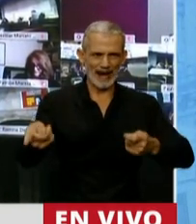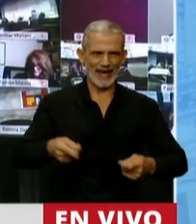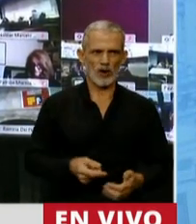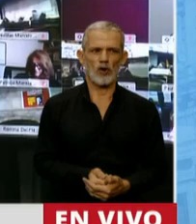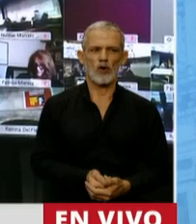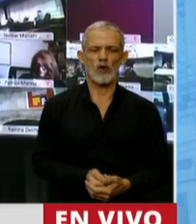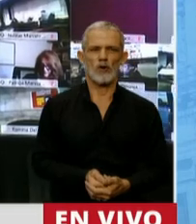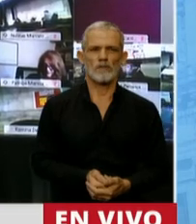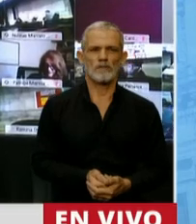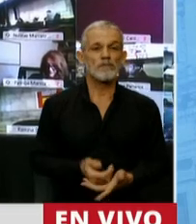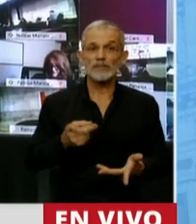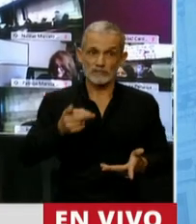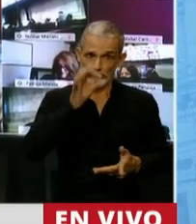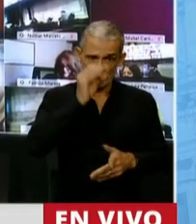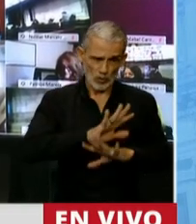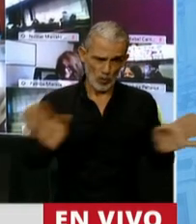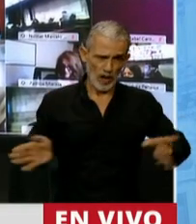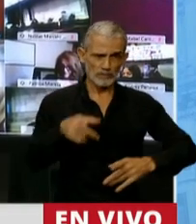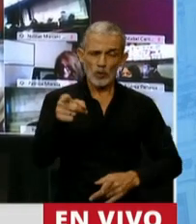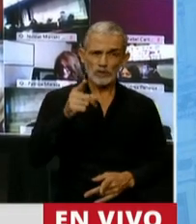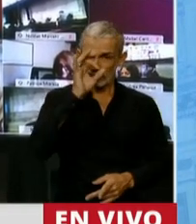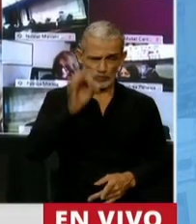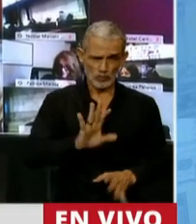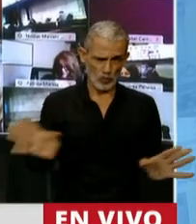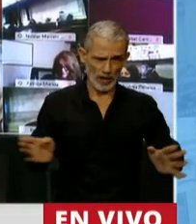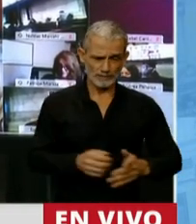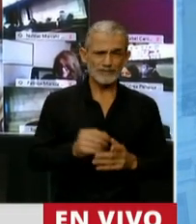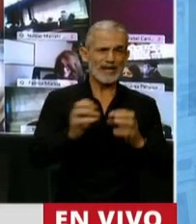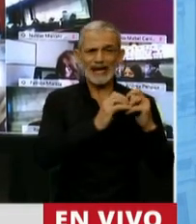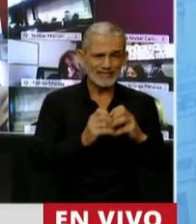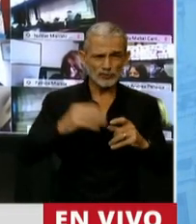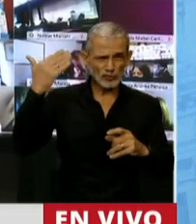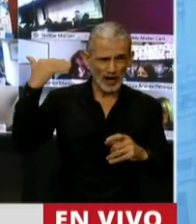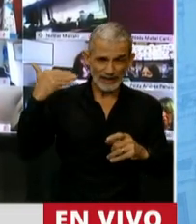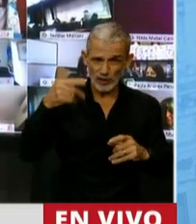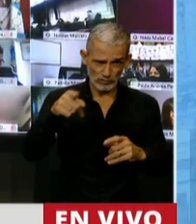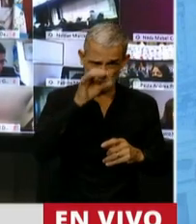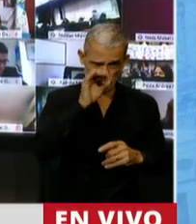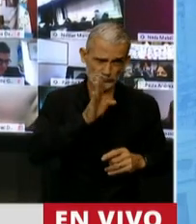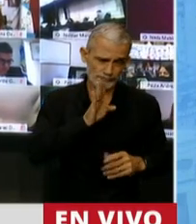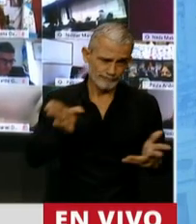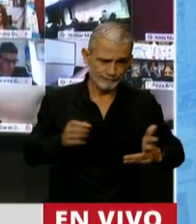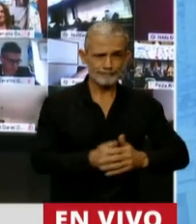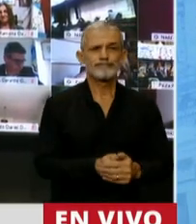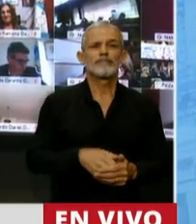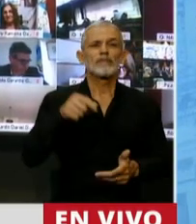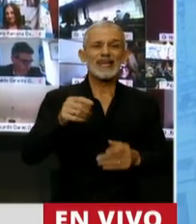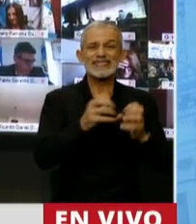sucedió nunca, presidente, en la sesión anterior. Y por último,